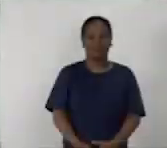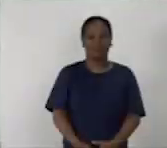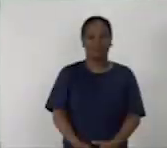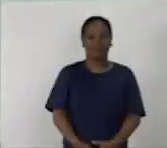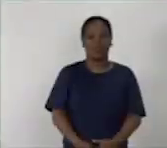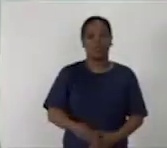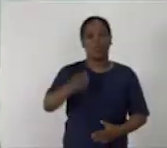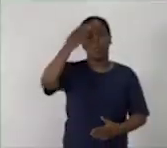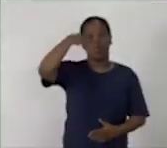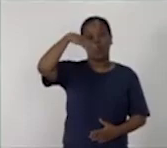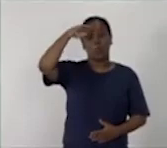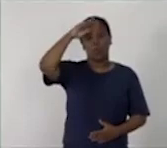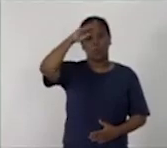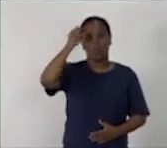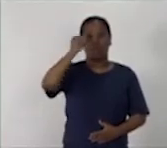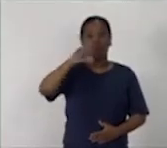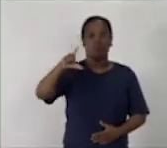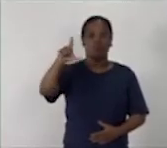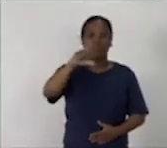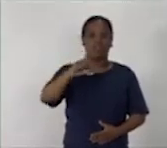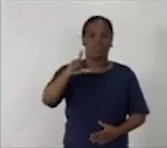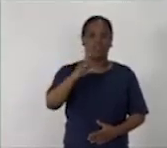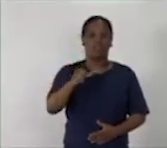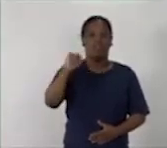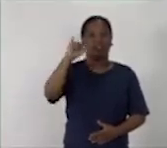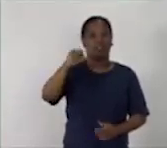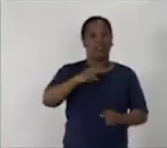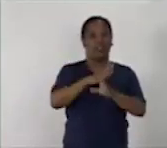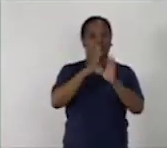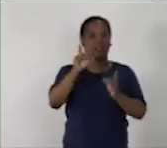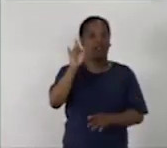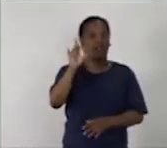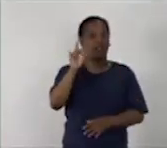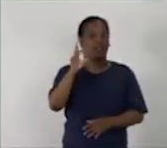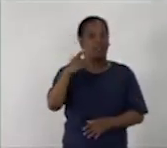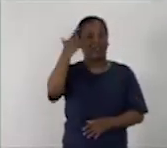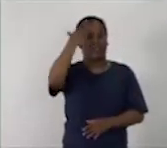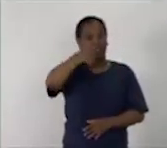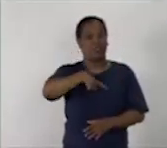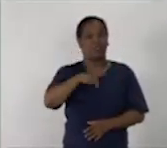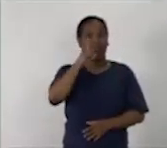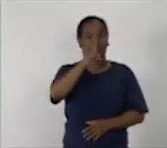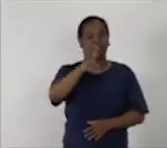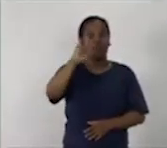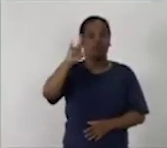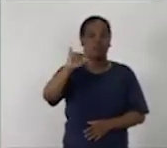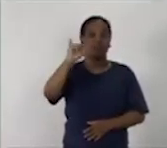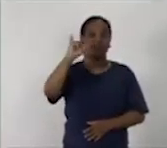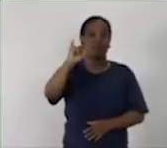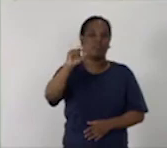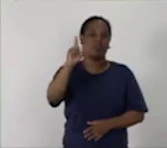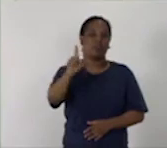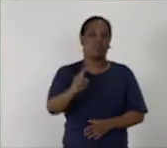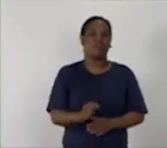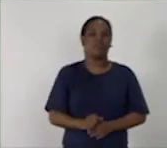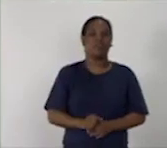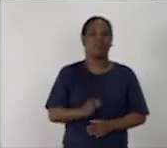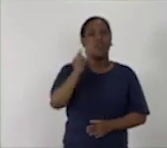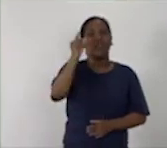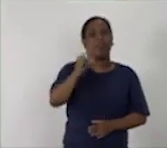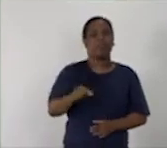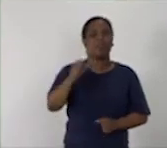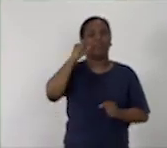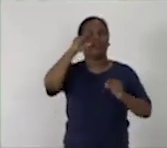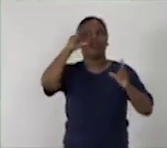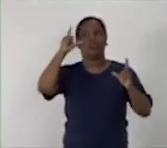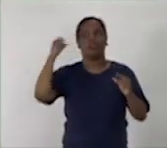Cuba Socialista. A las 6 de la mañana del 15 de abril de 1961, la gente se despertó